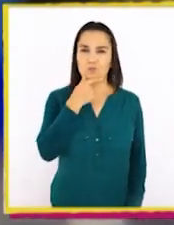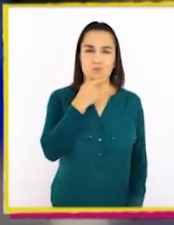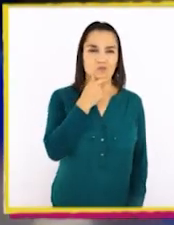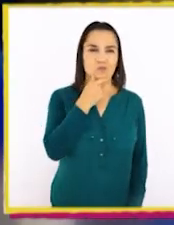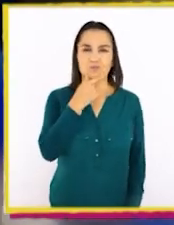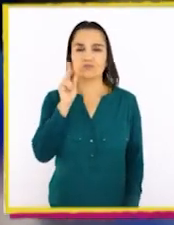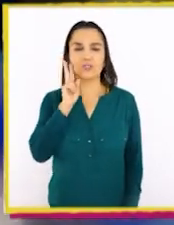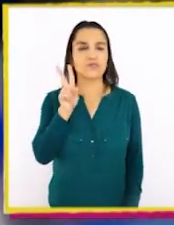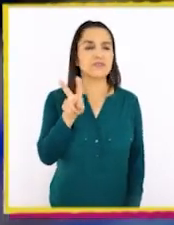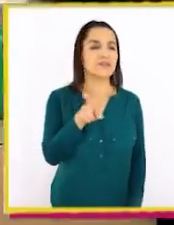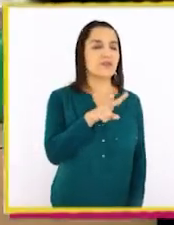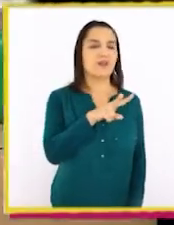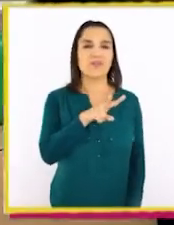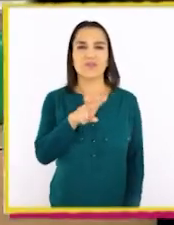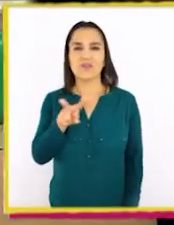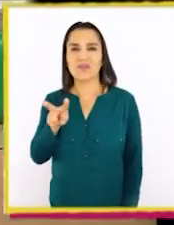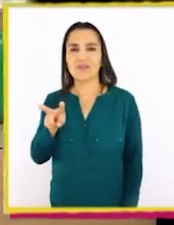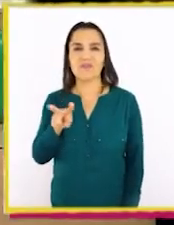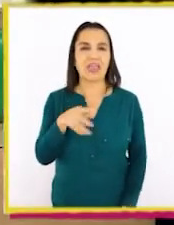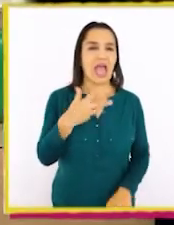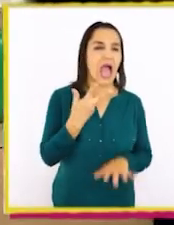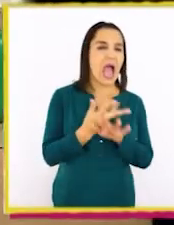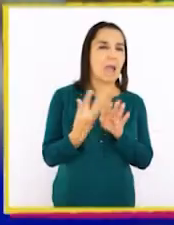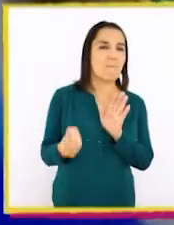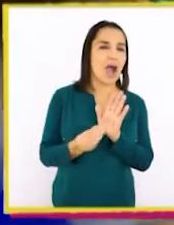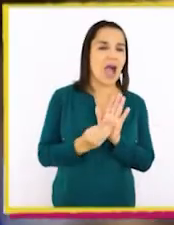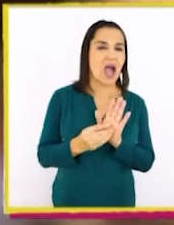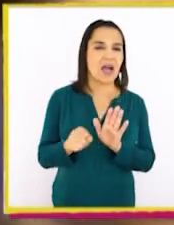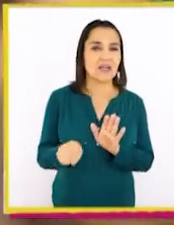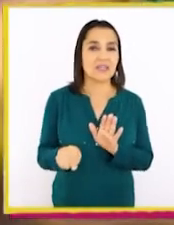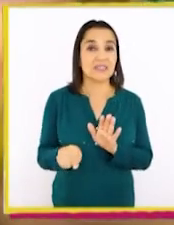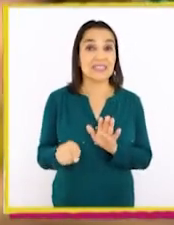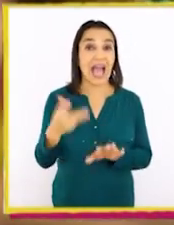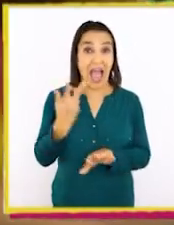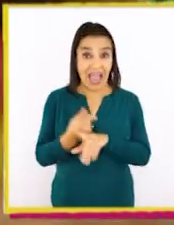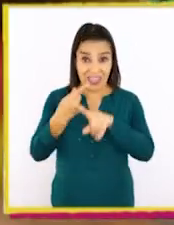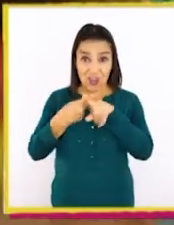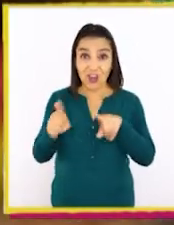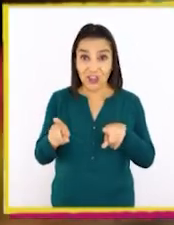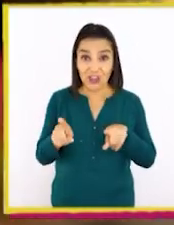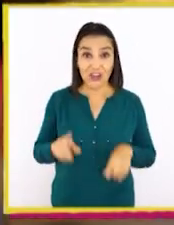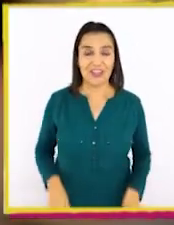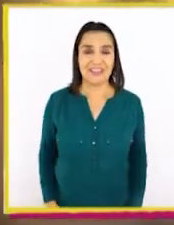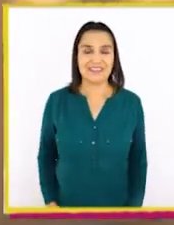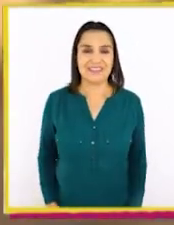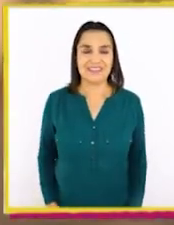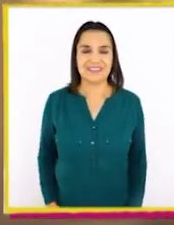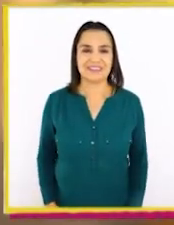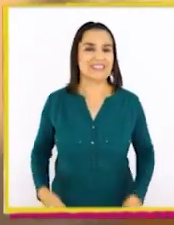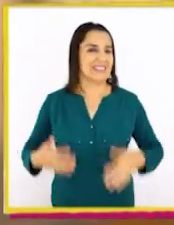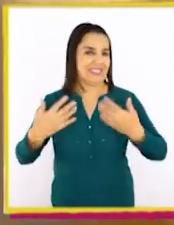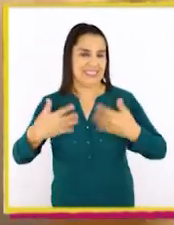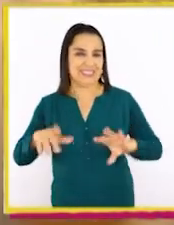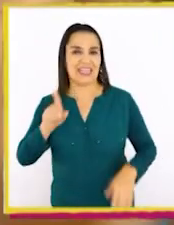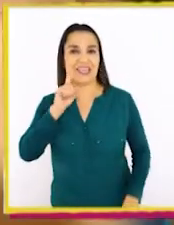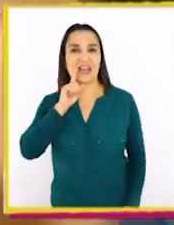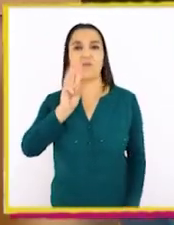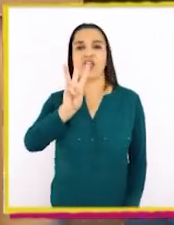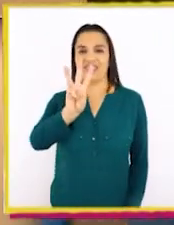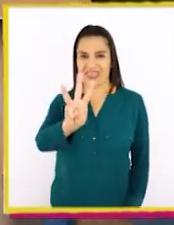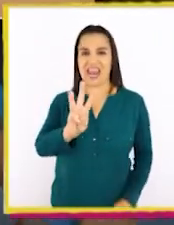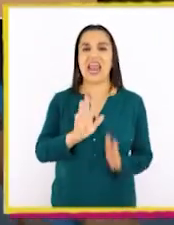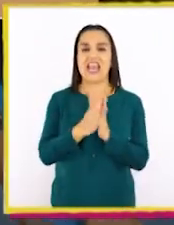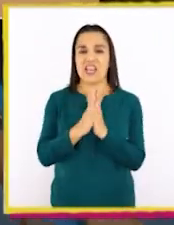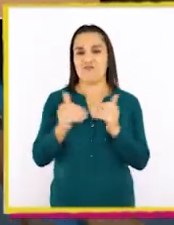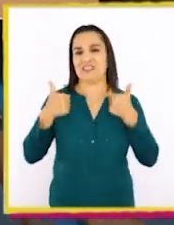A ver, a ver, hay más. ¡Aquí hay otro! ¡Y ya tenemos tres!